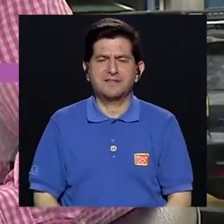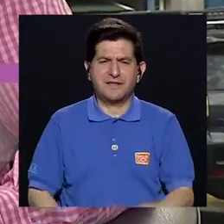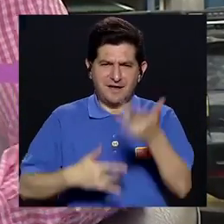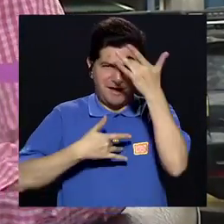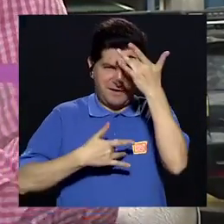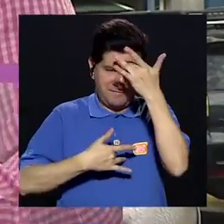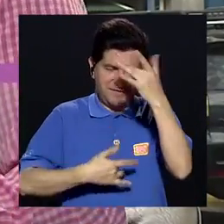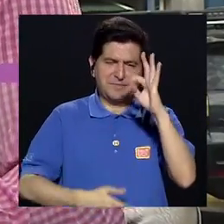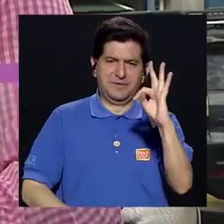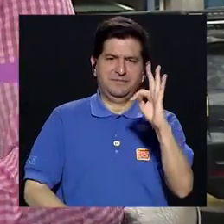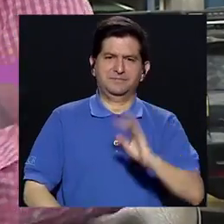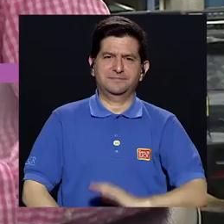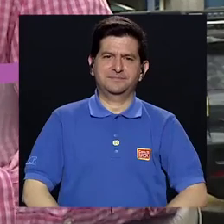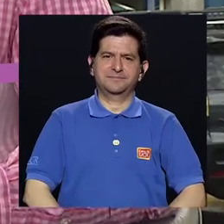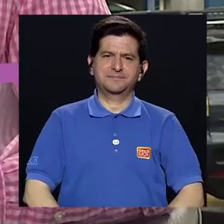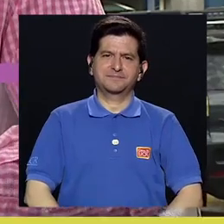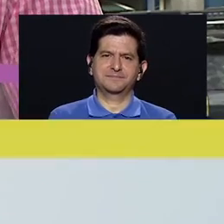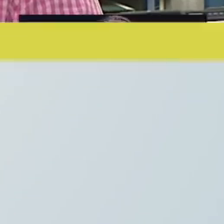tuberculosis